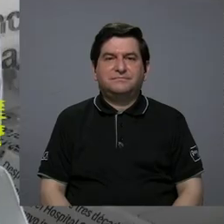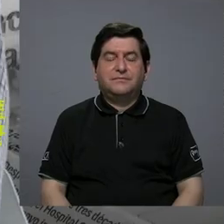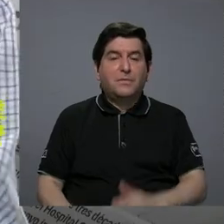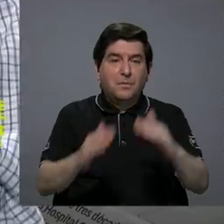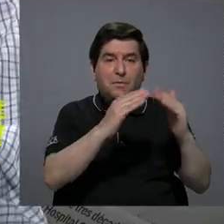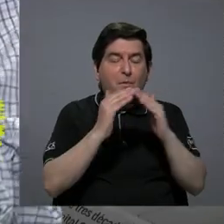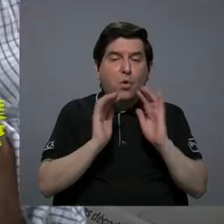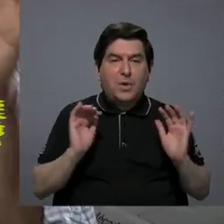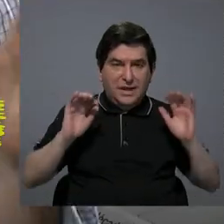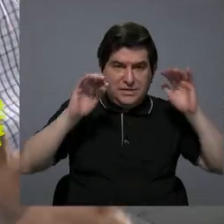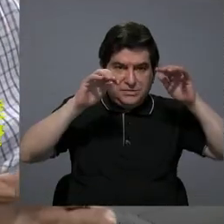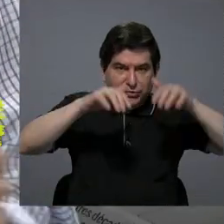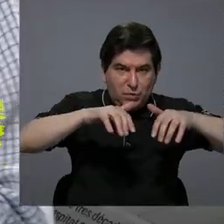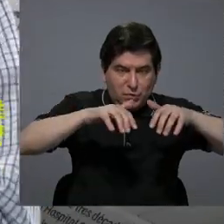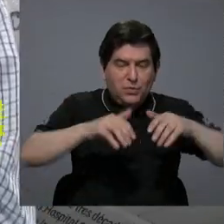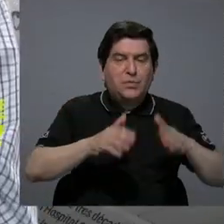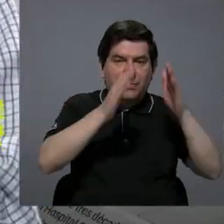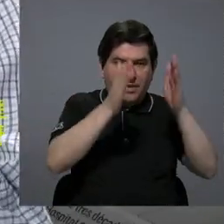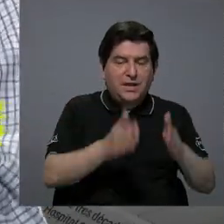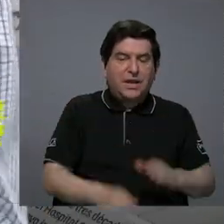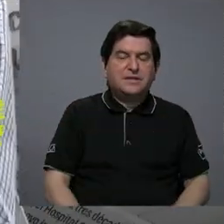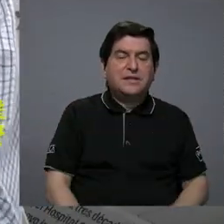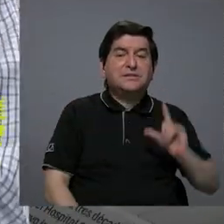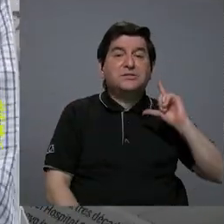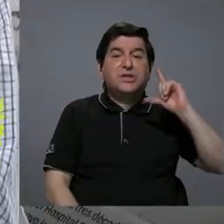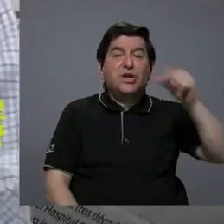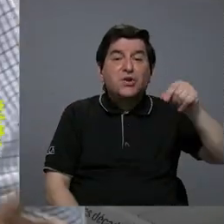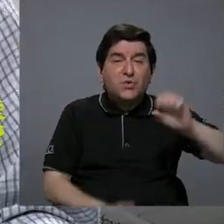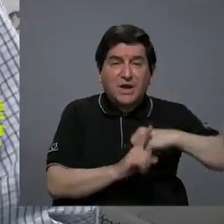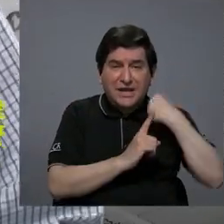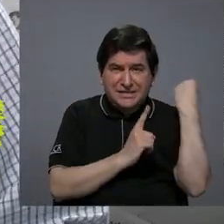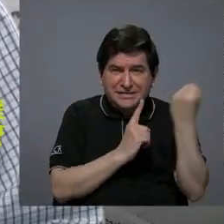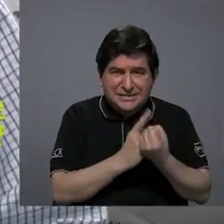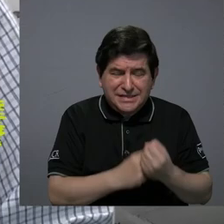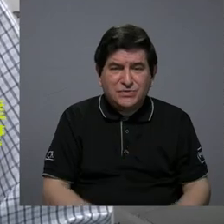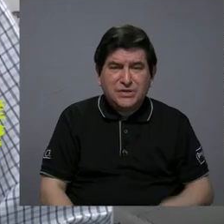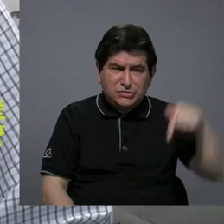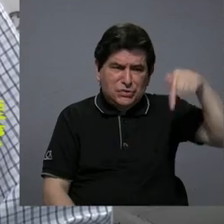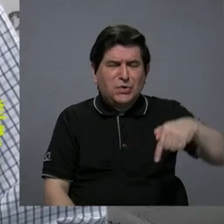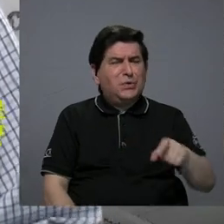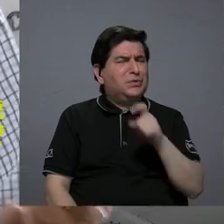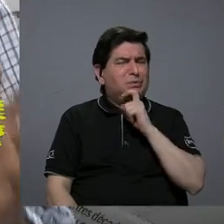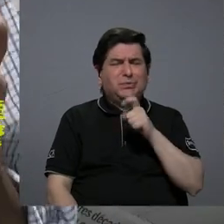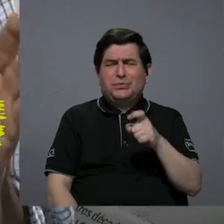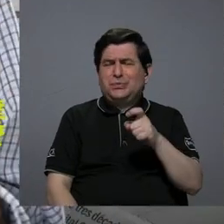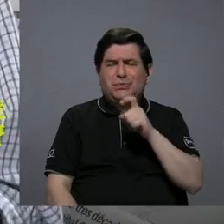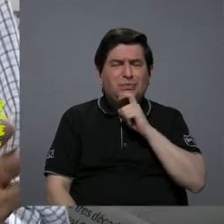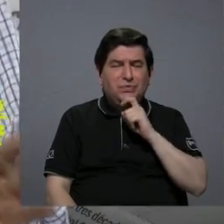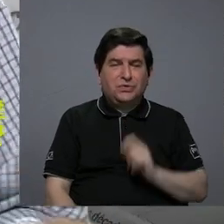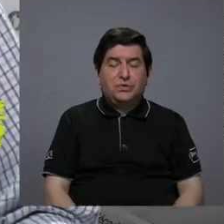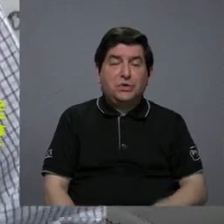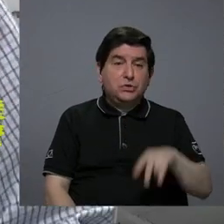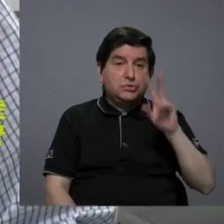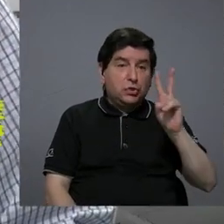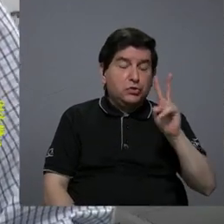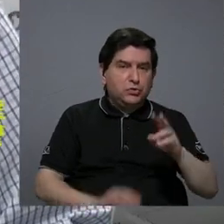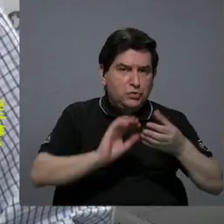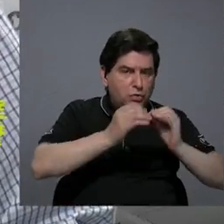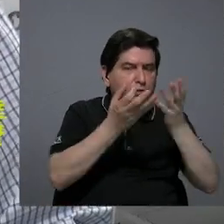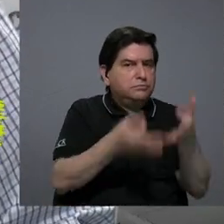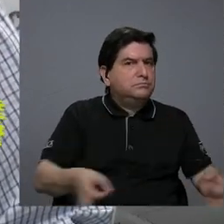población migrante, para población rural, las condiciones están hoy más difíciles y esos son dos datos